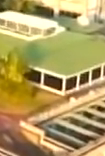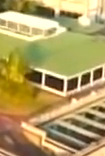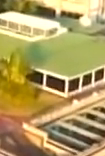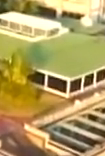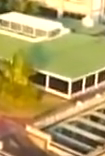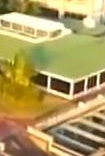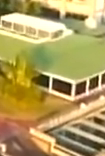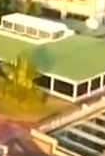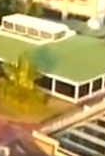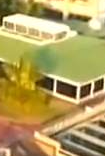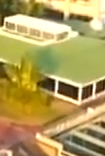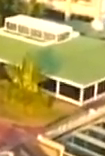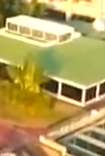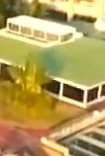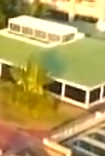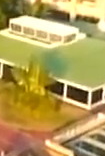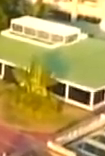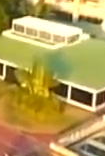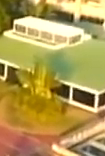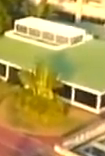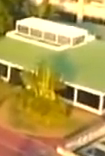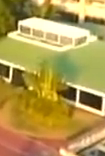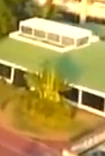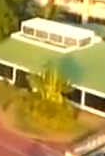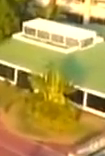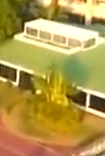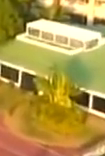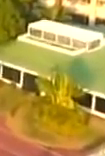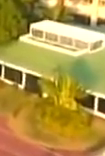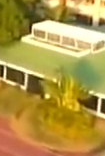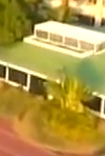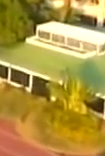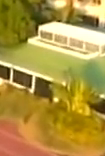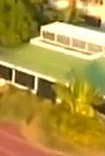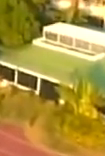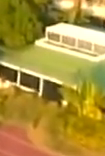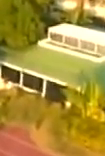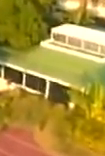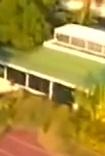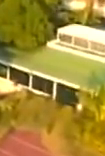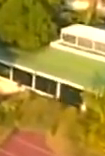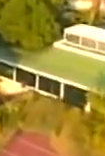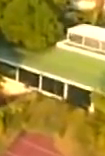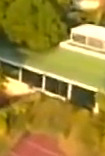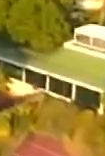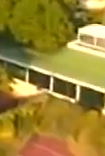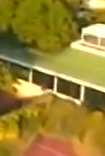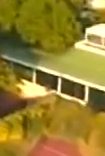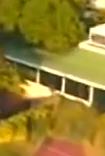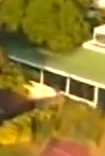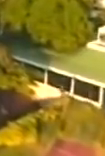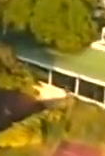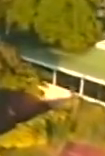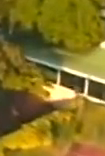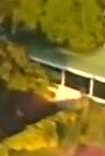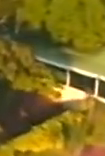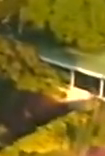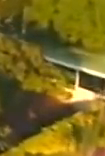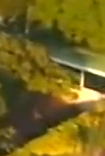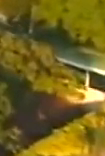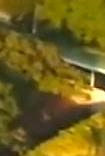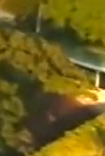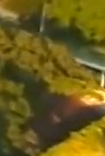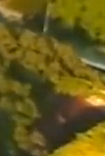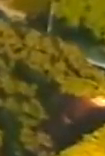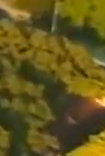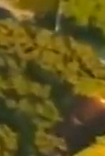internacionales que visitan nuestro país para participar en el proceso de veeduría de las megaelecciones de este domingo 21 de